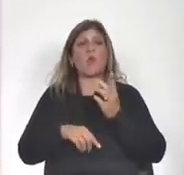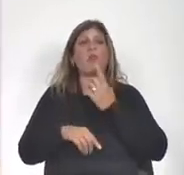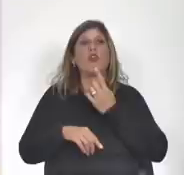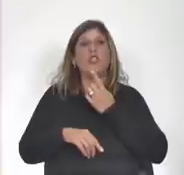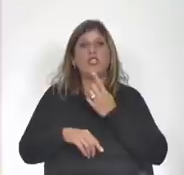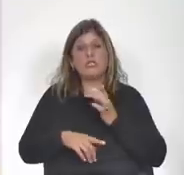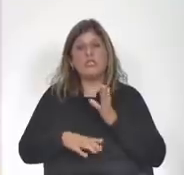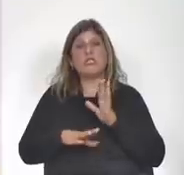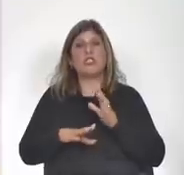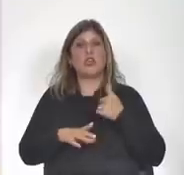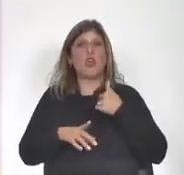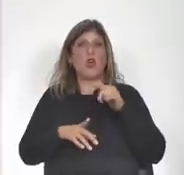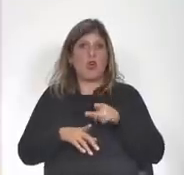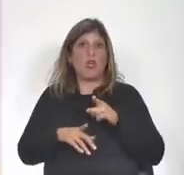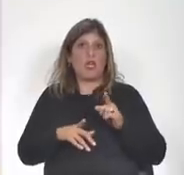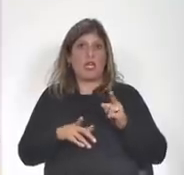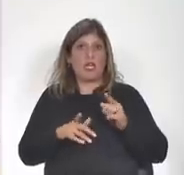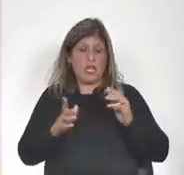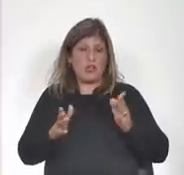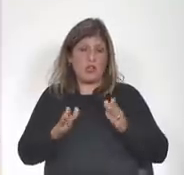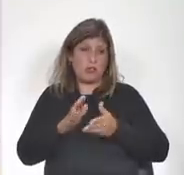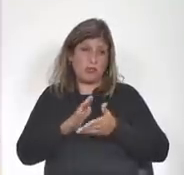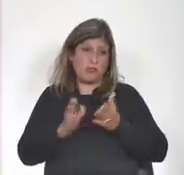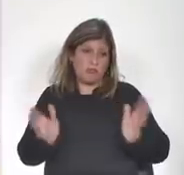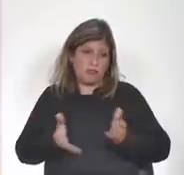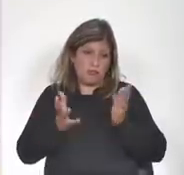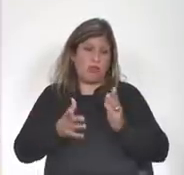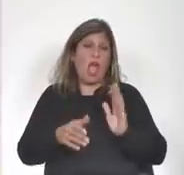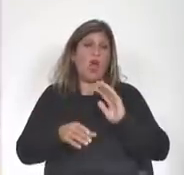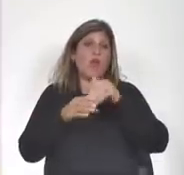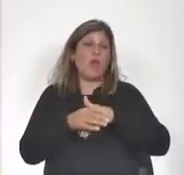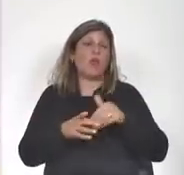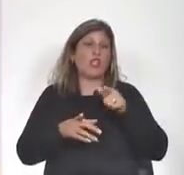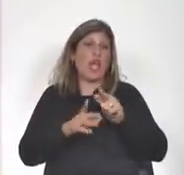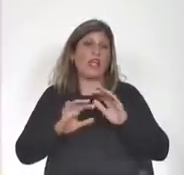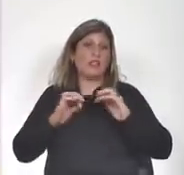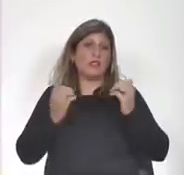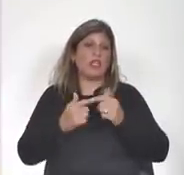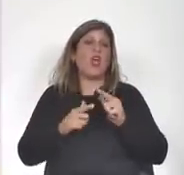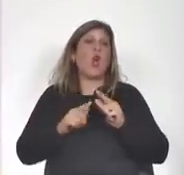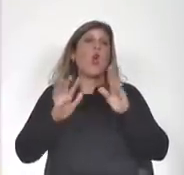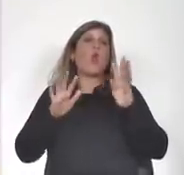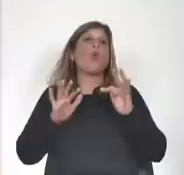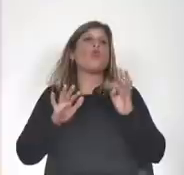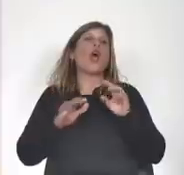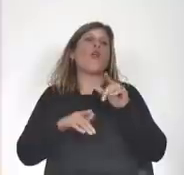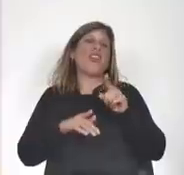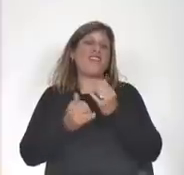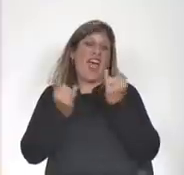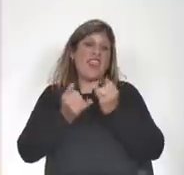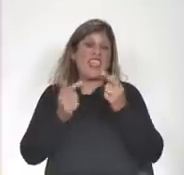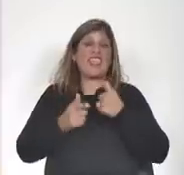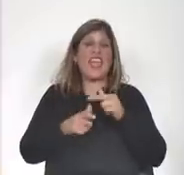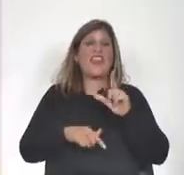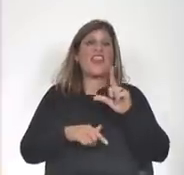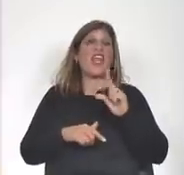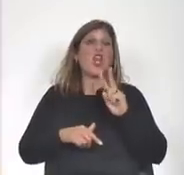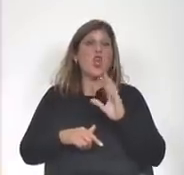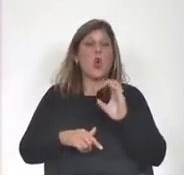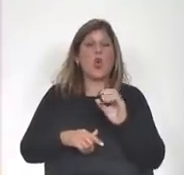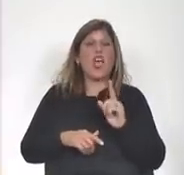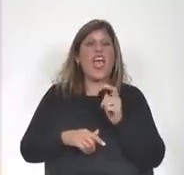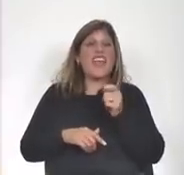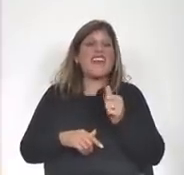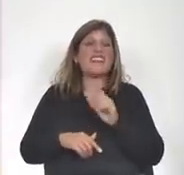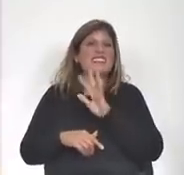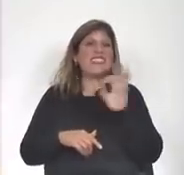que nos llevaron a votar en esta cámara en un mecanismo exprés durante 90 días una ley de urgente consideración de casi 500 artículos